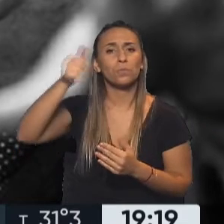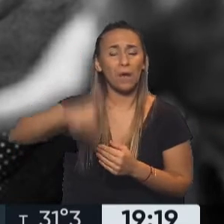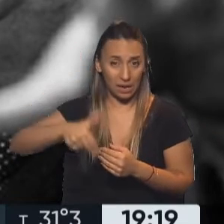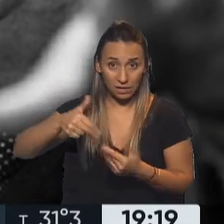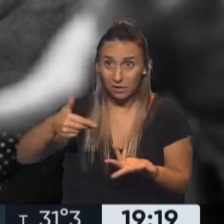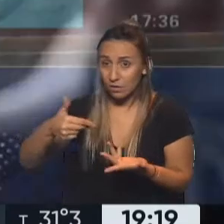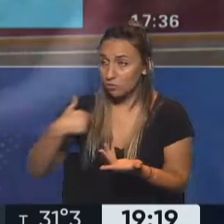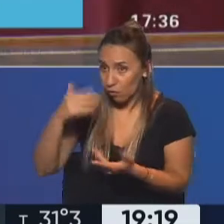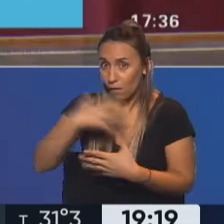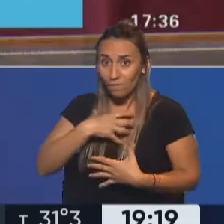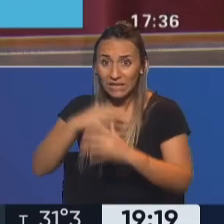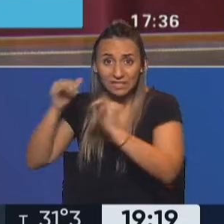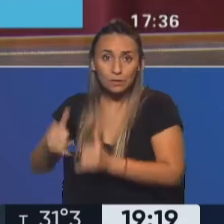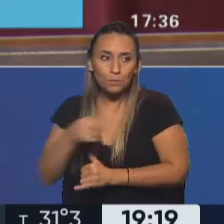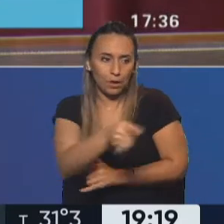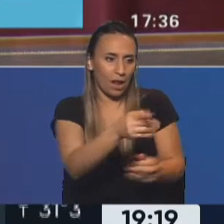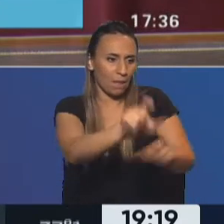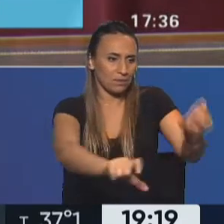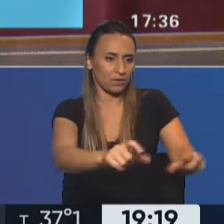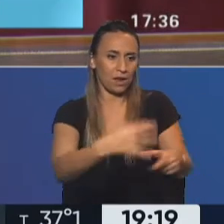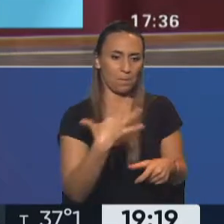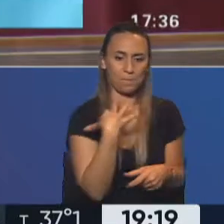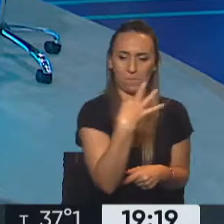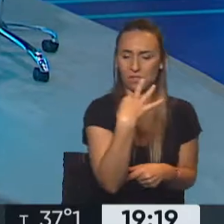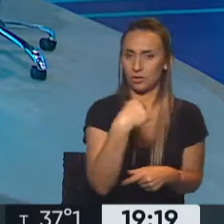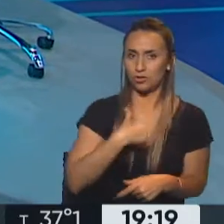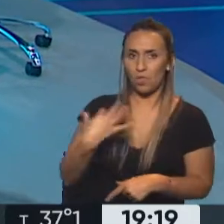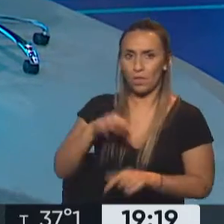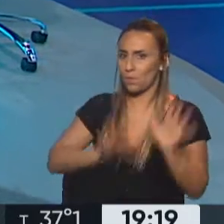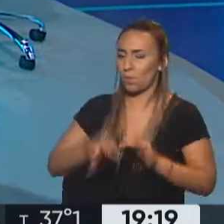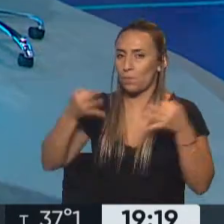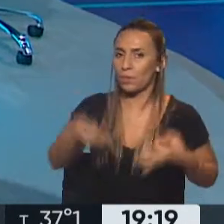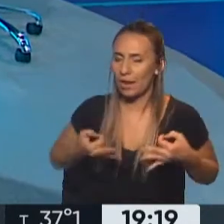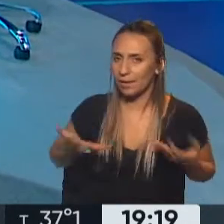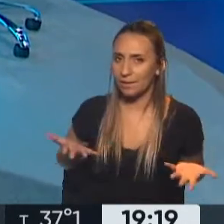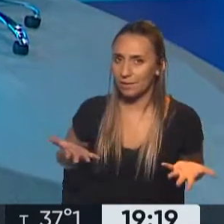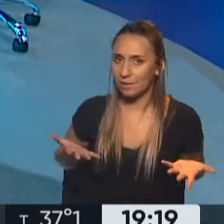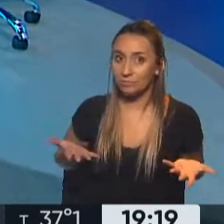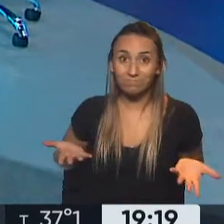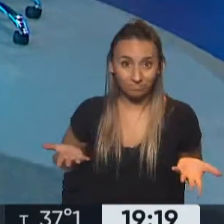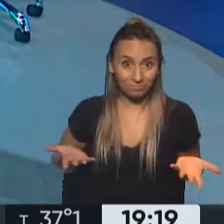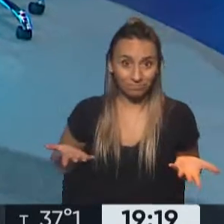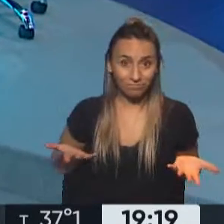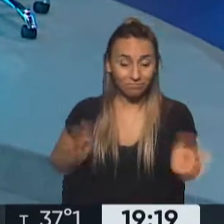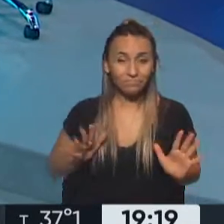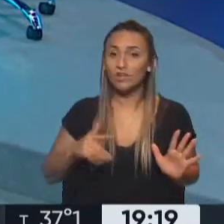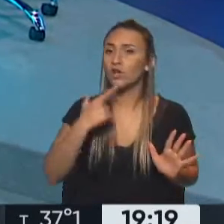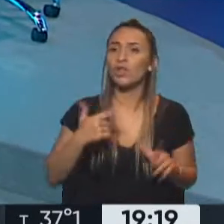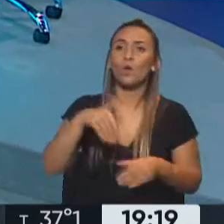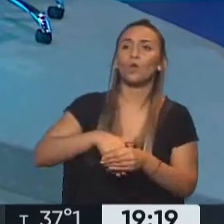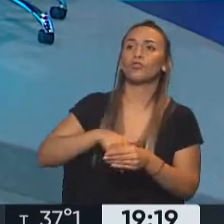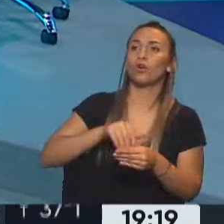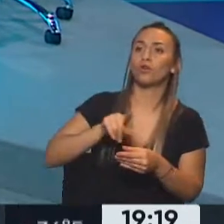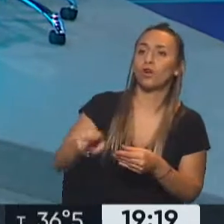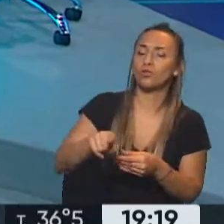para hacer las cosas bien. ¿Significa que va a votar en contra? ¿Significa que se va a tener? No. Lo que significa es que por lo menos hay un sector,